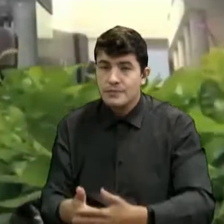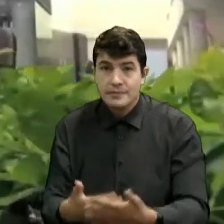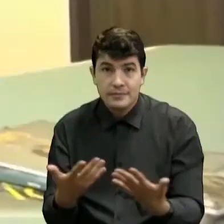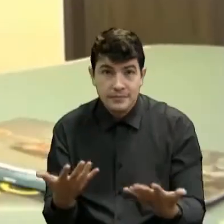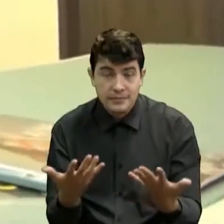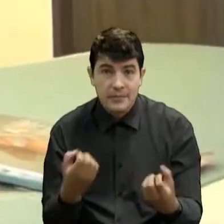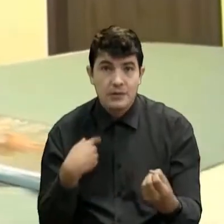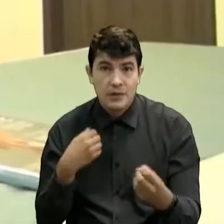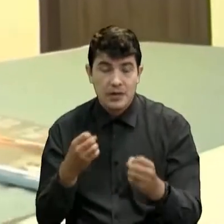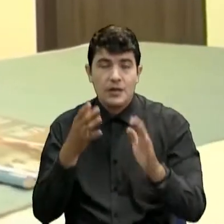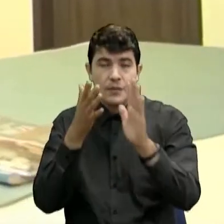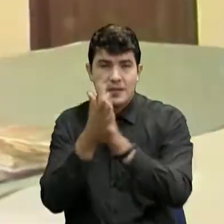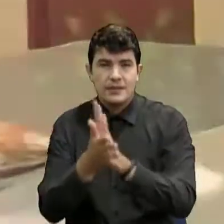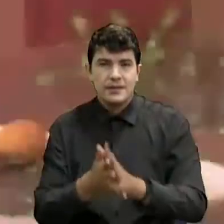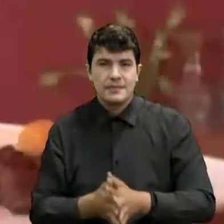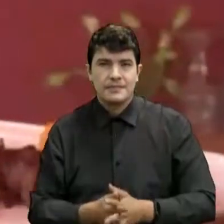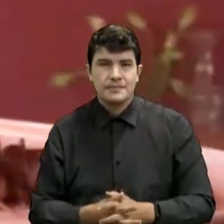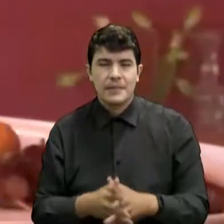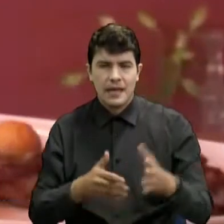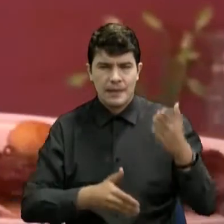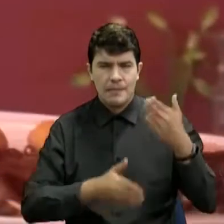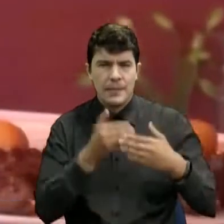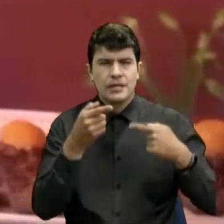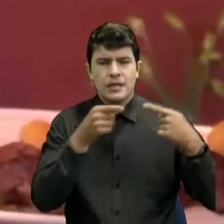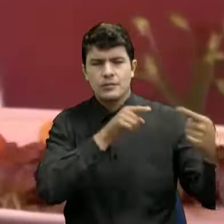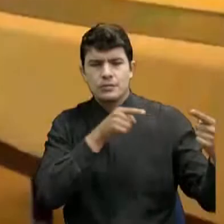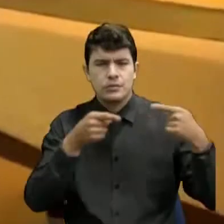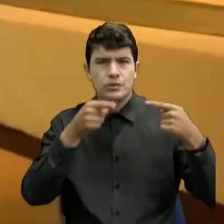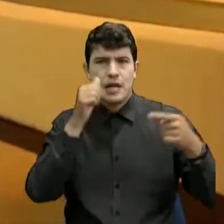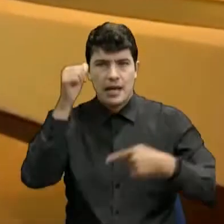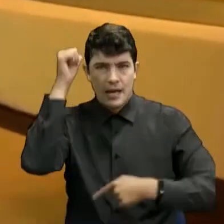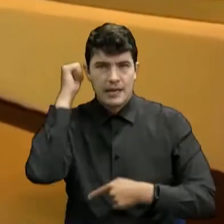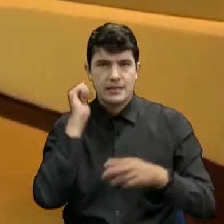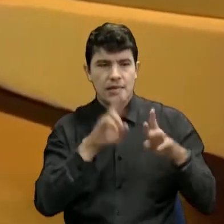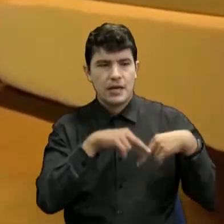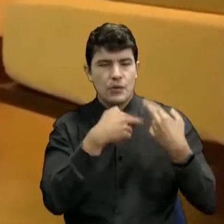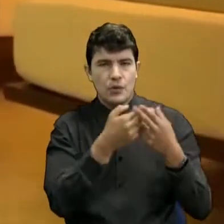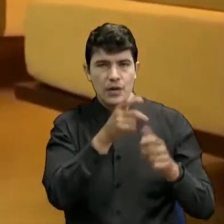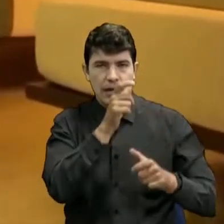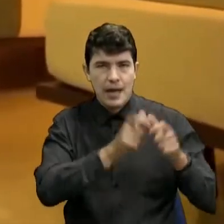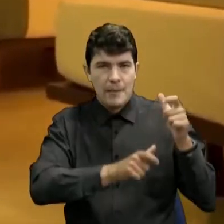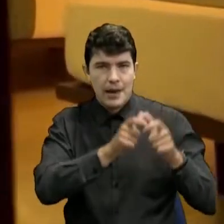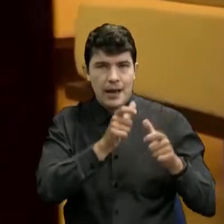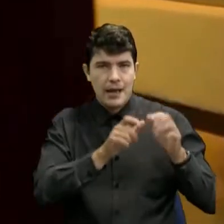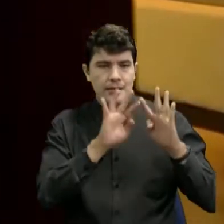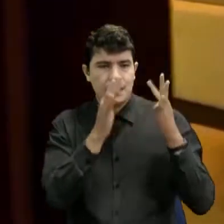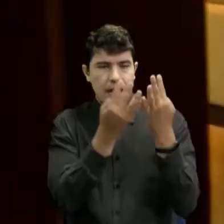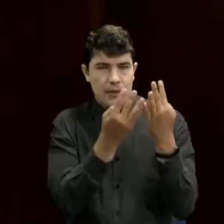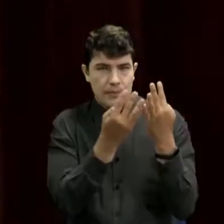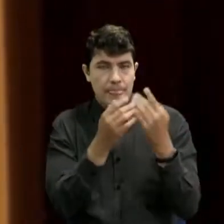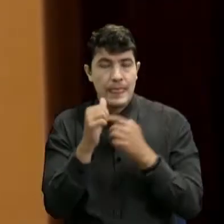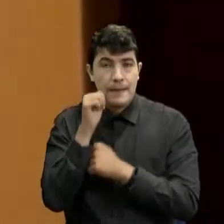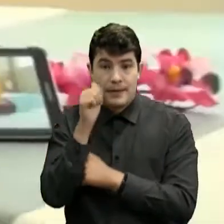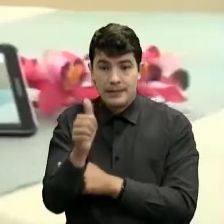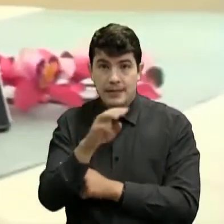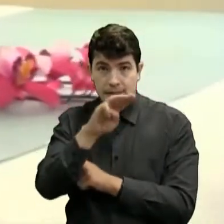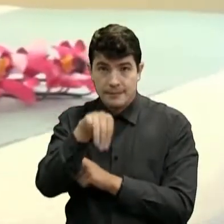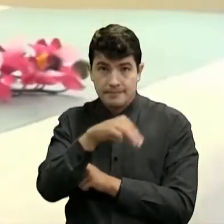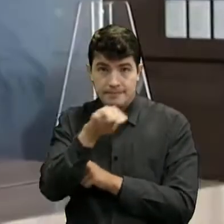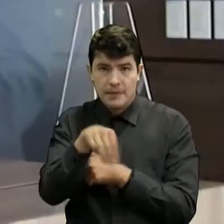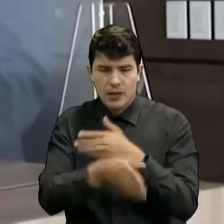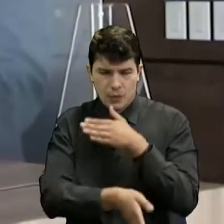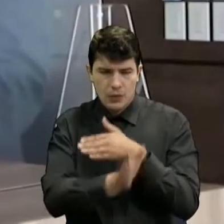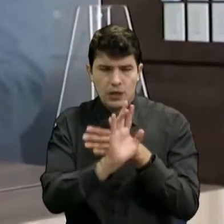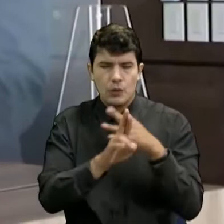Le cuento. Iniciamos discusión el día de ayer en sesiones conjuntas de Cámara y Senado de la República. Mañana miércoles continúa la